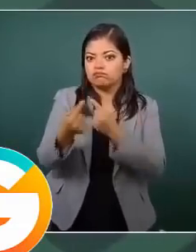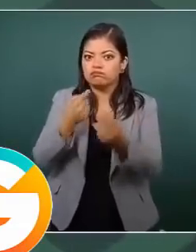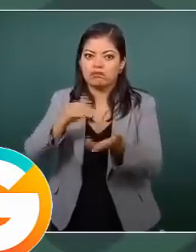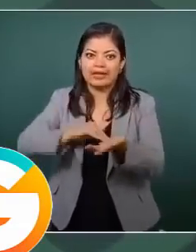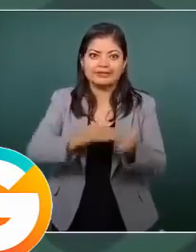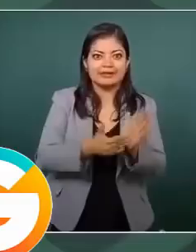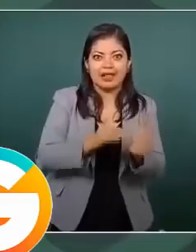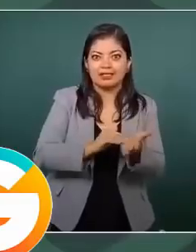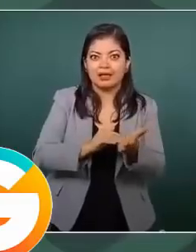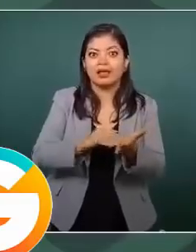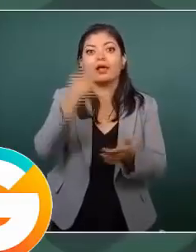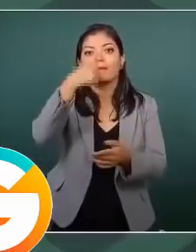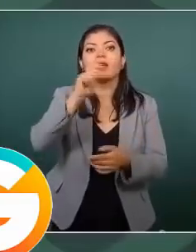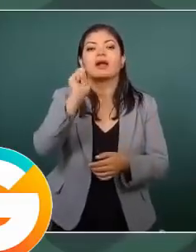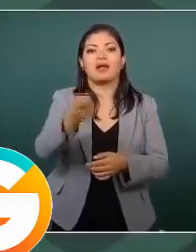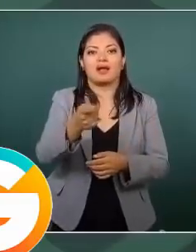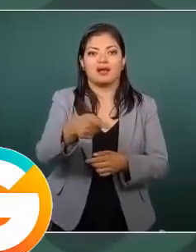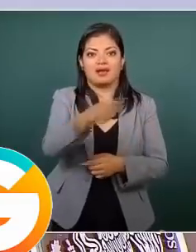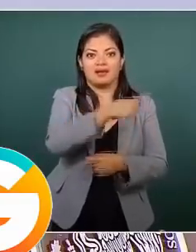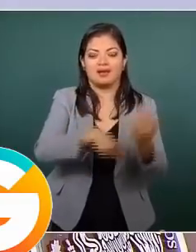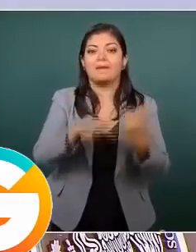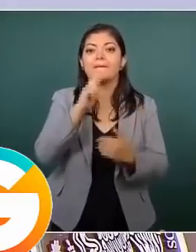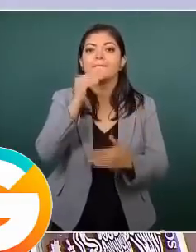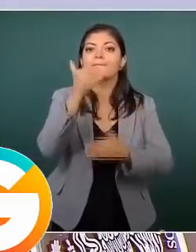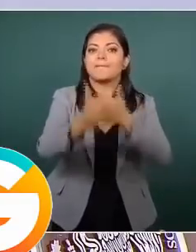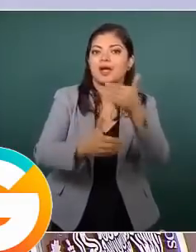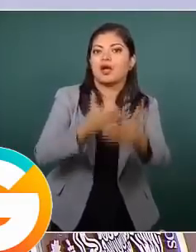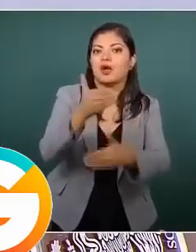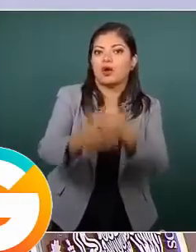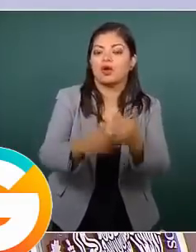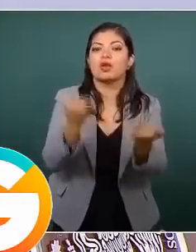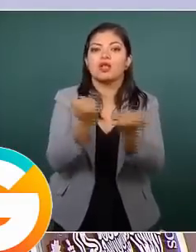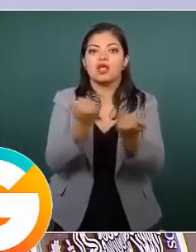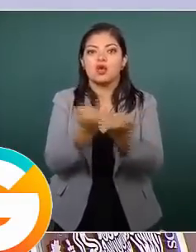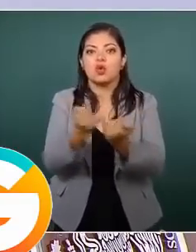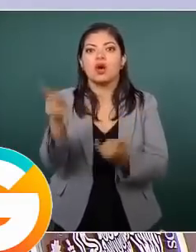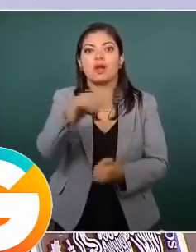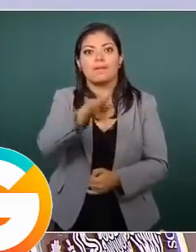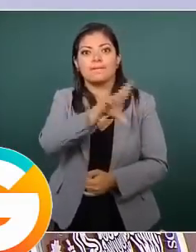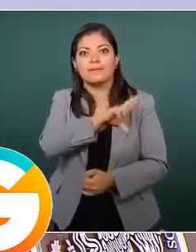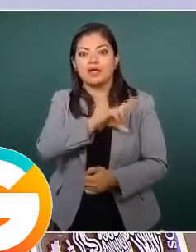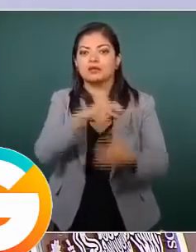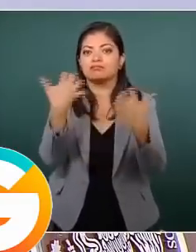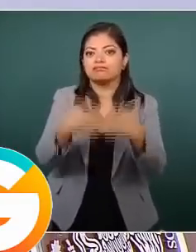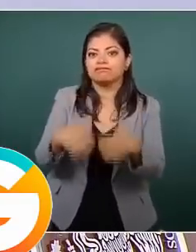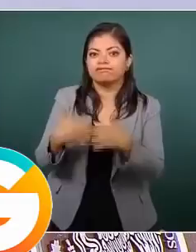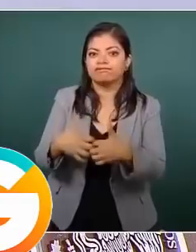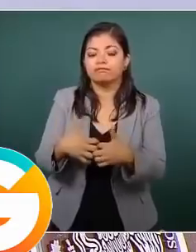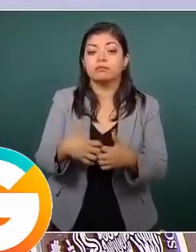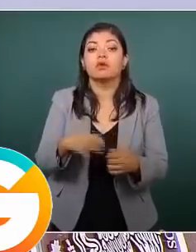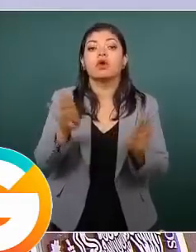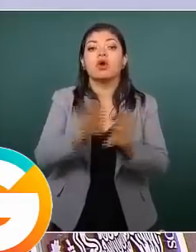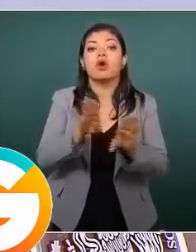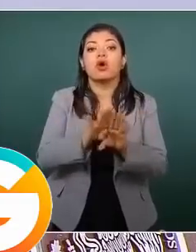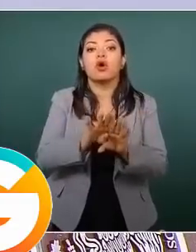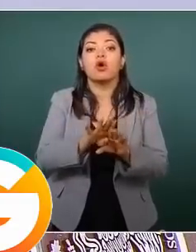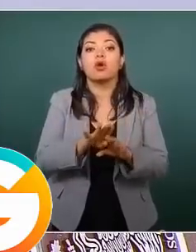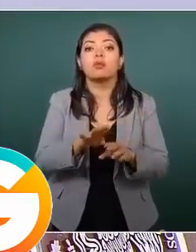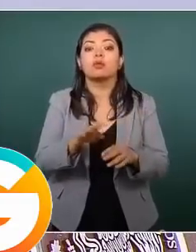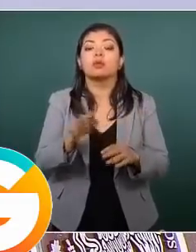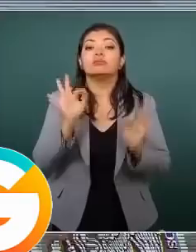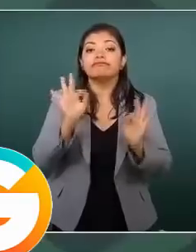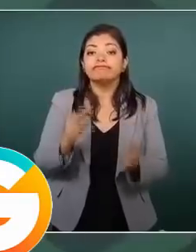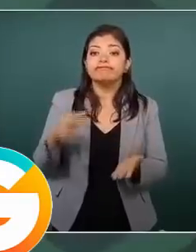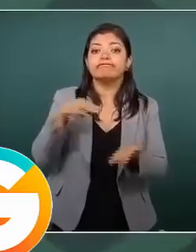adelante como país, una estrategia que se construya en consenso con la iniciativa privada, sin eventos protocolarios, sin agendas